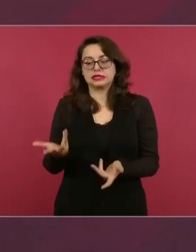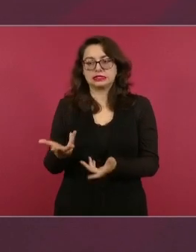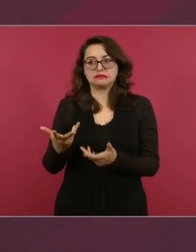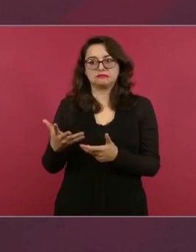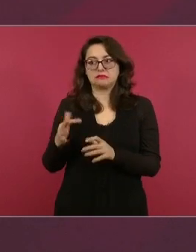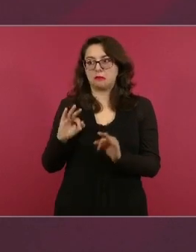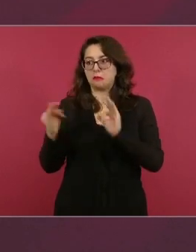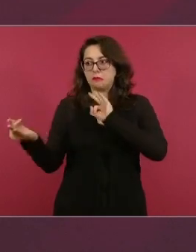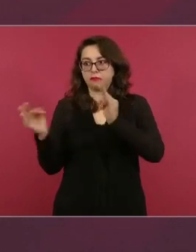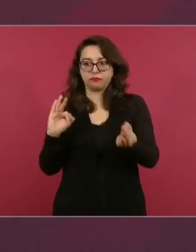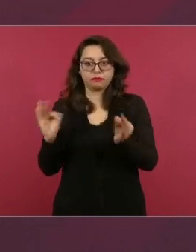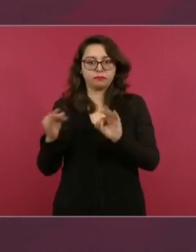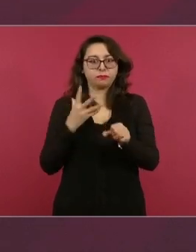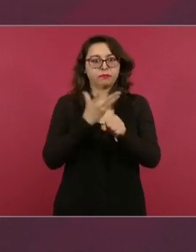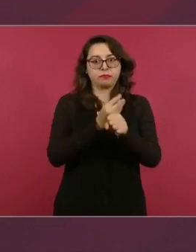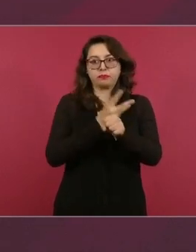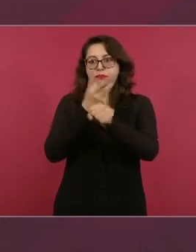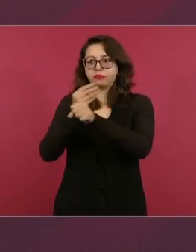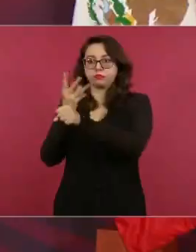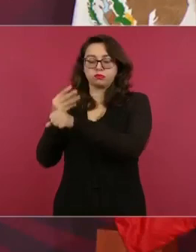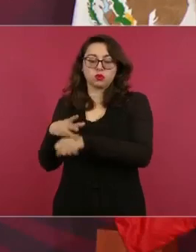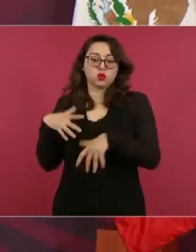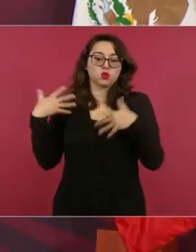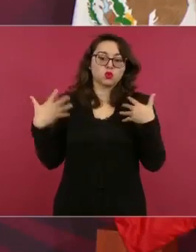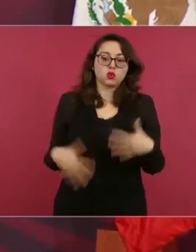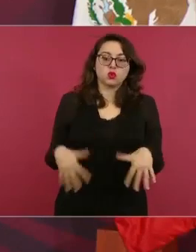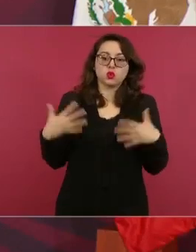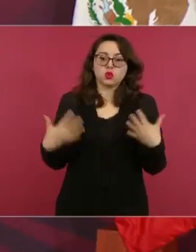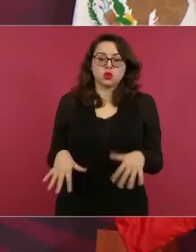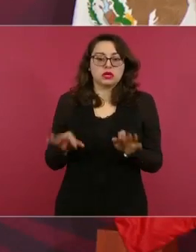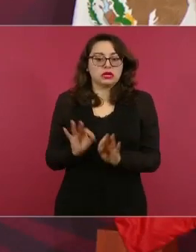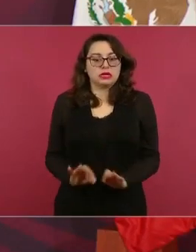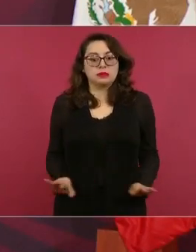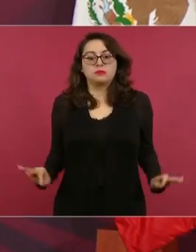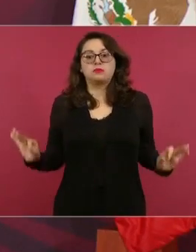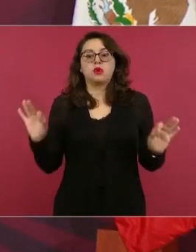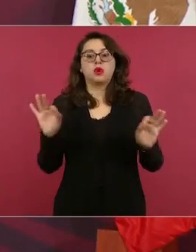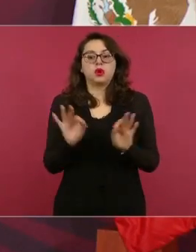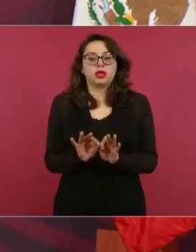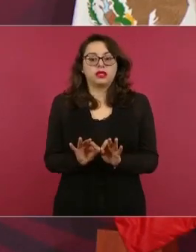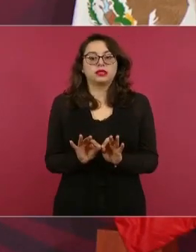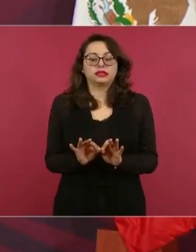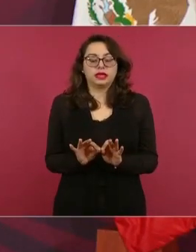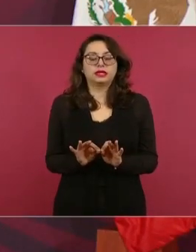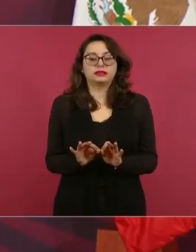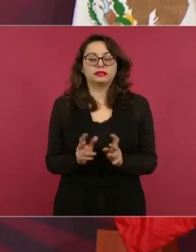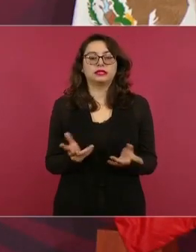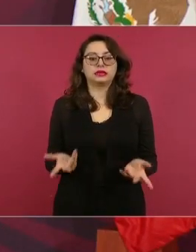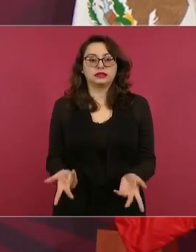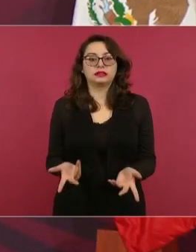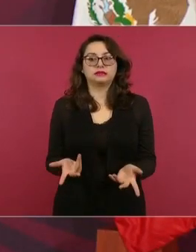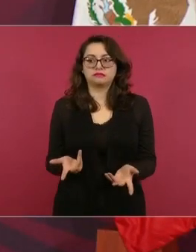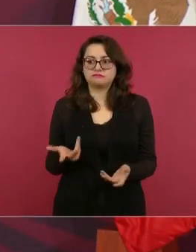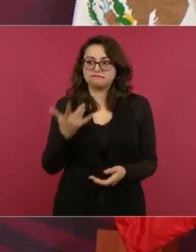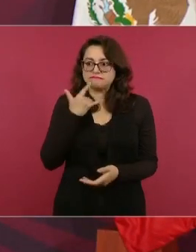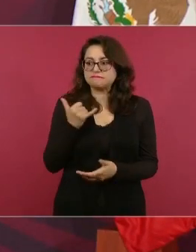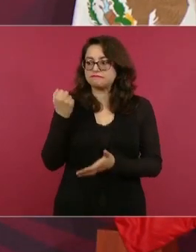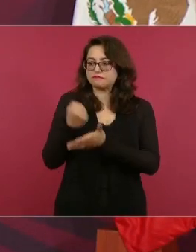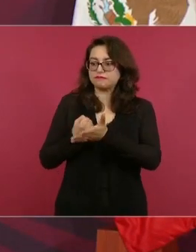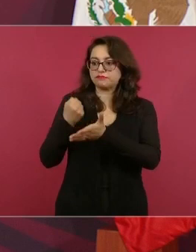una acción visionaria porque ahora nuestros hermanos